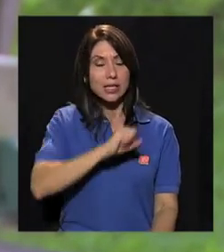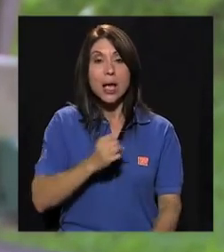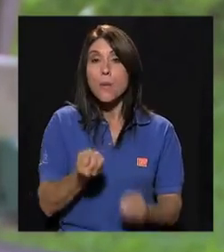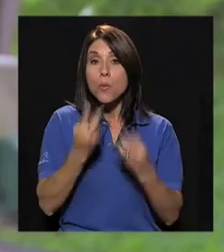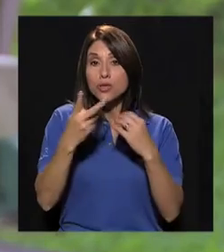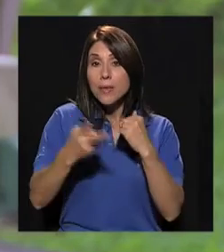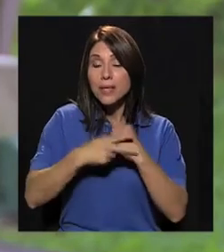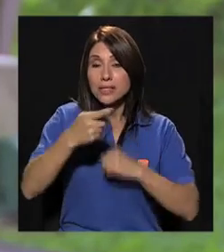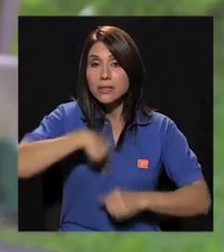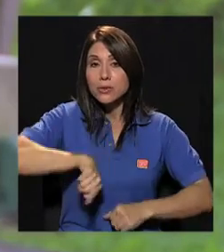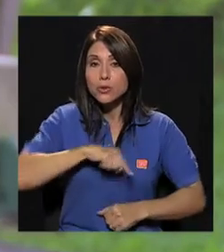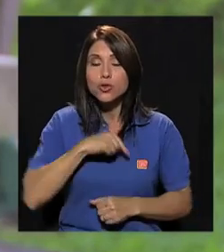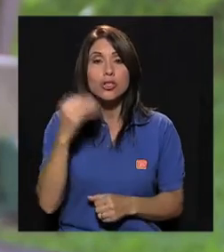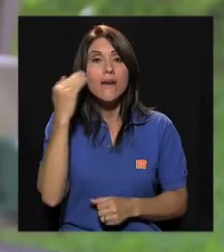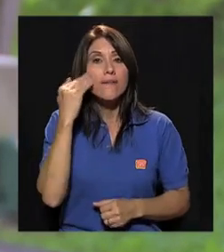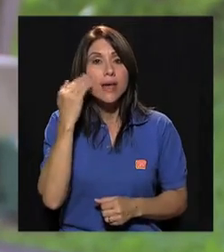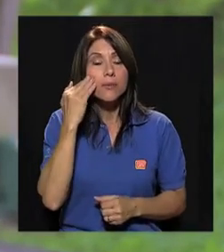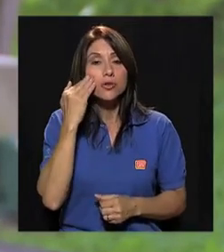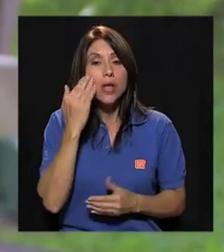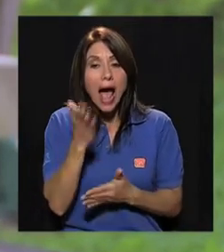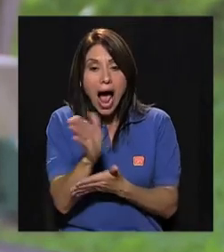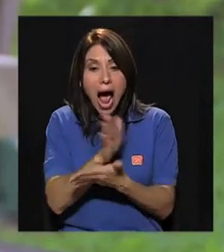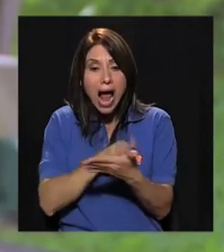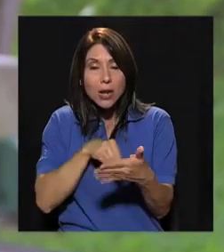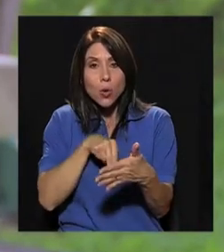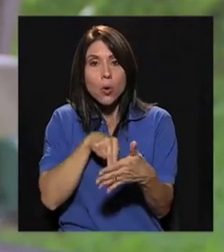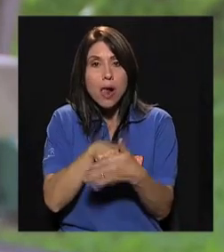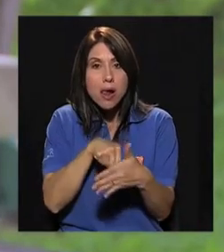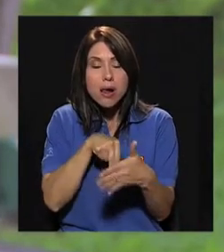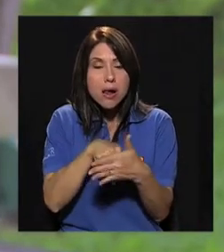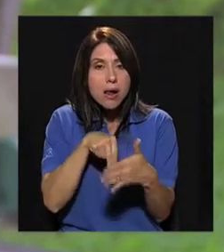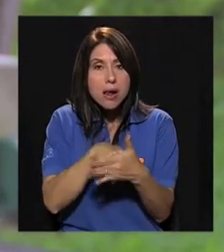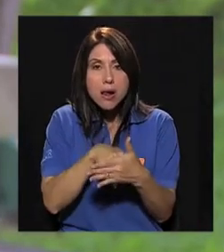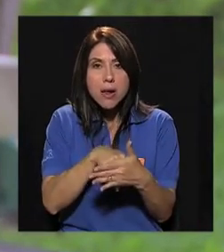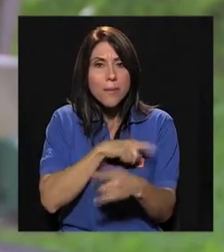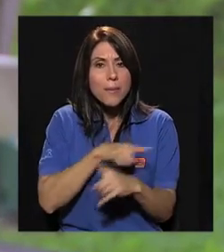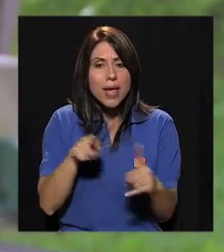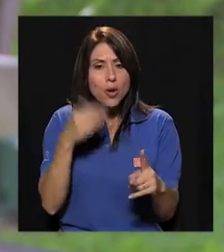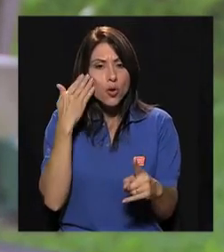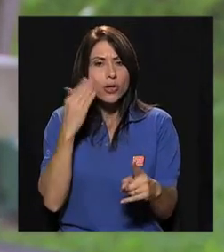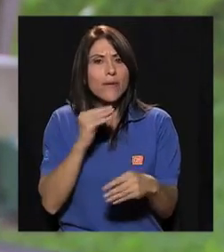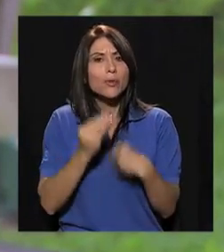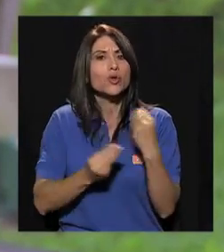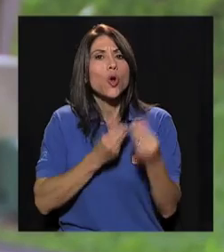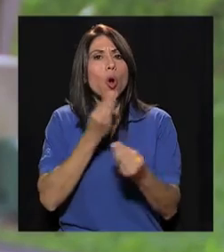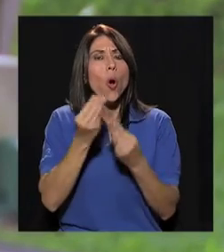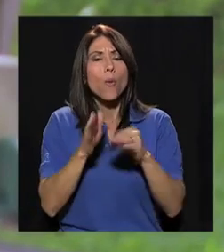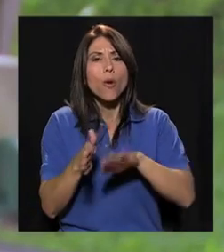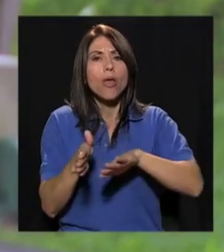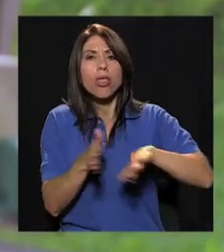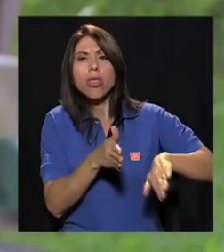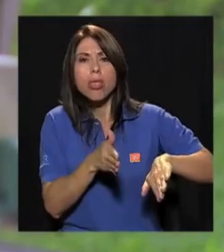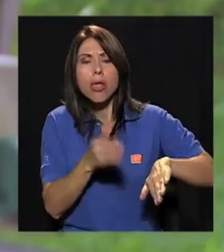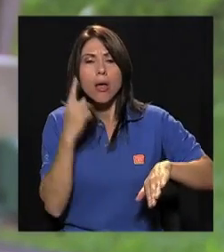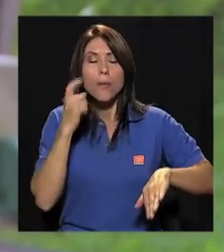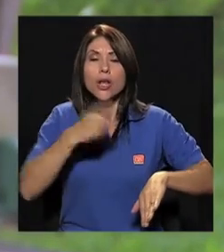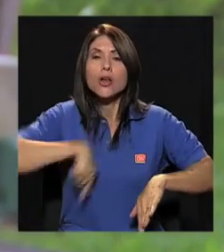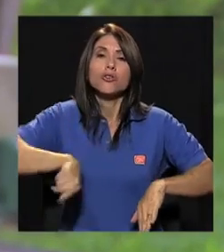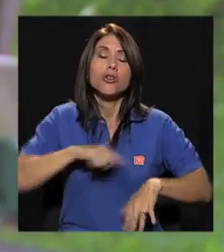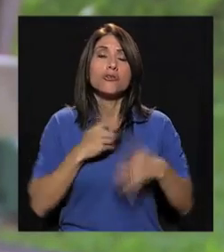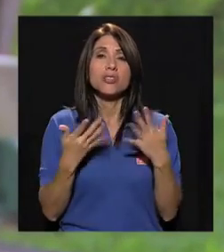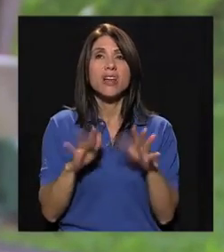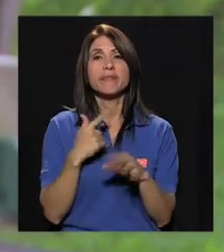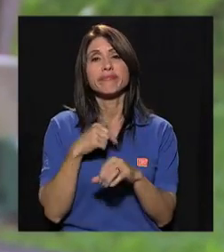porque muchas veces sabemos que hay algo que no nos está permitiendo llegar a nuestra meta, pero no sabemos cómo salirnos de ella,